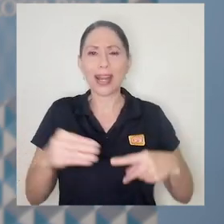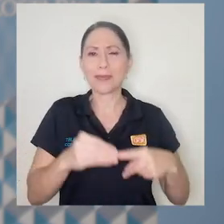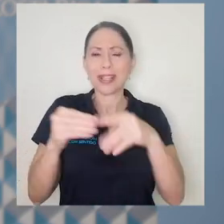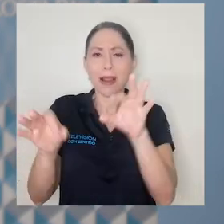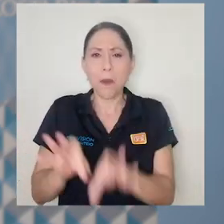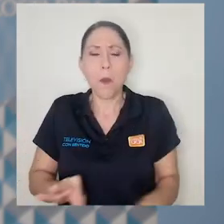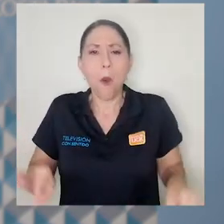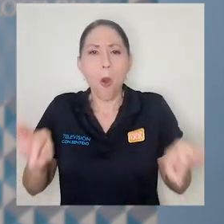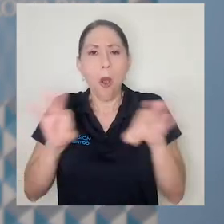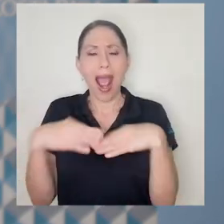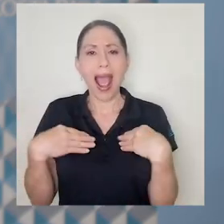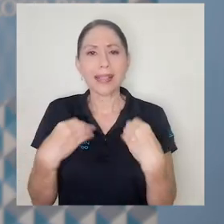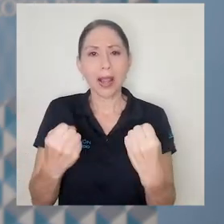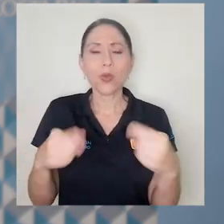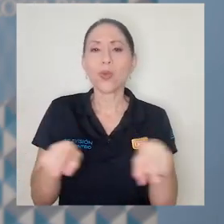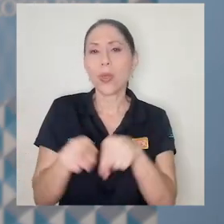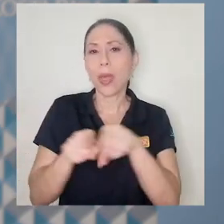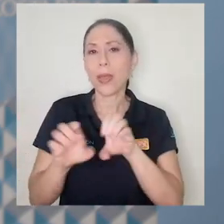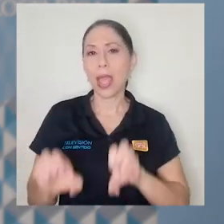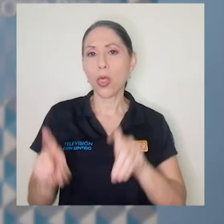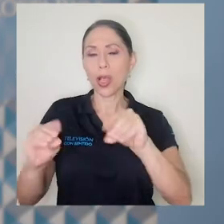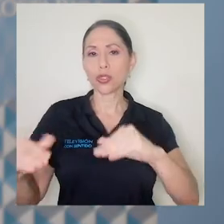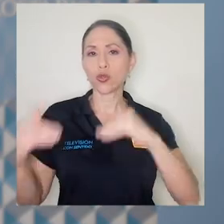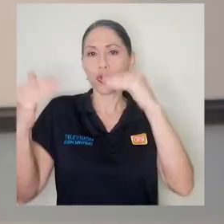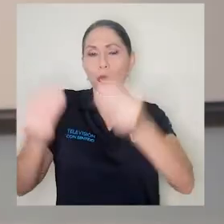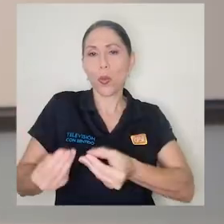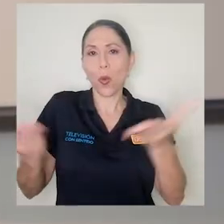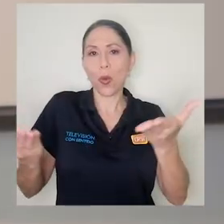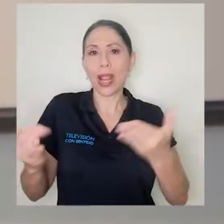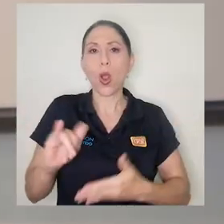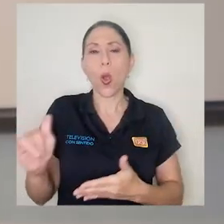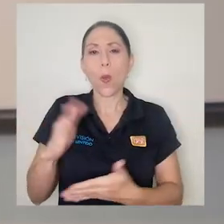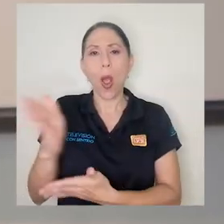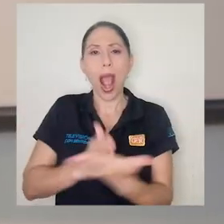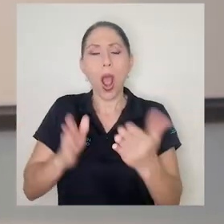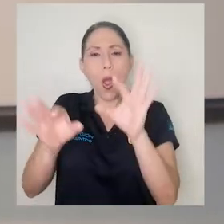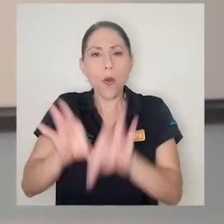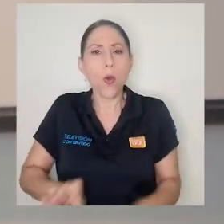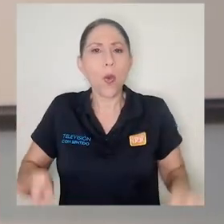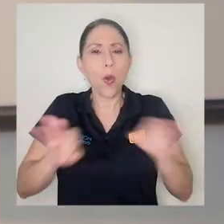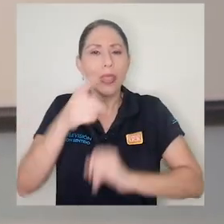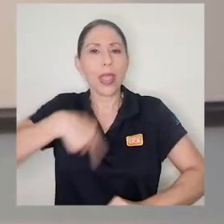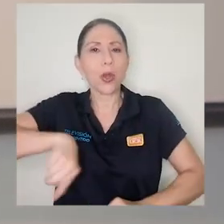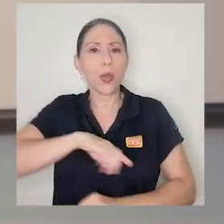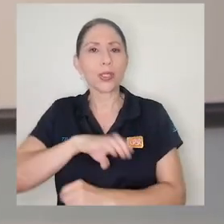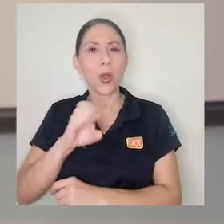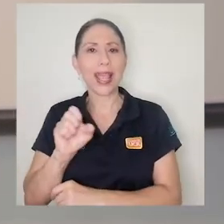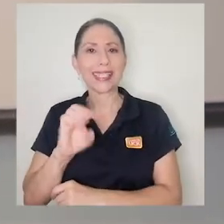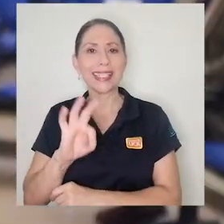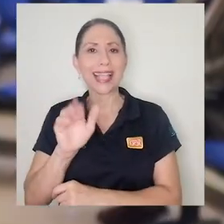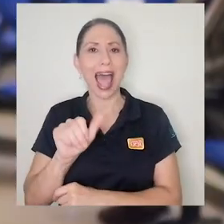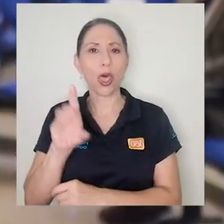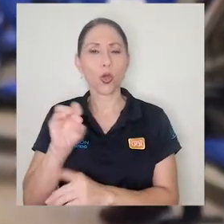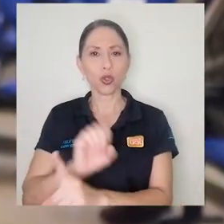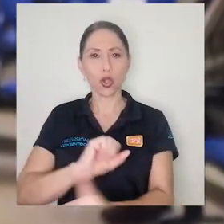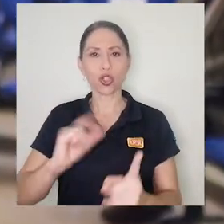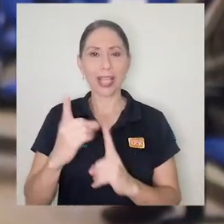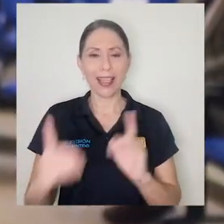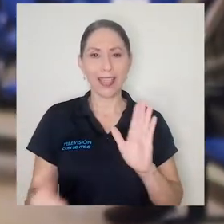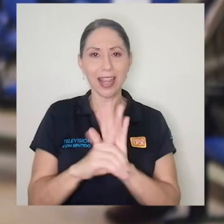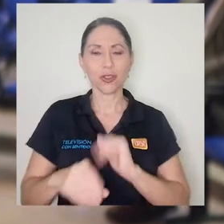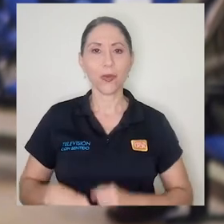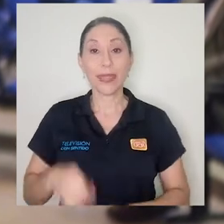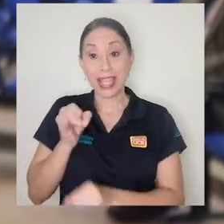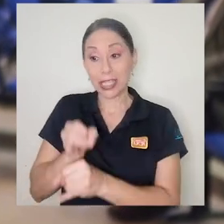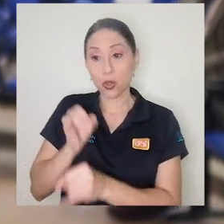y preponderante a la salud y a educación superior pública como parte fundamental de nuestro Estado Social de Derecho. El Instituto